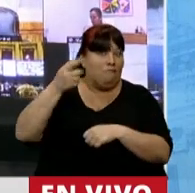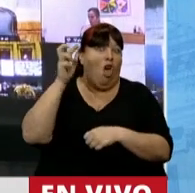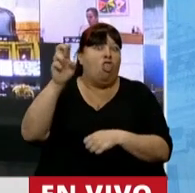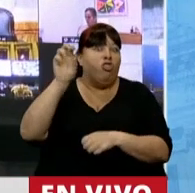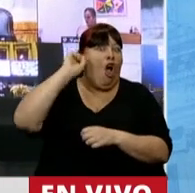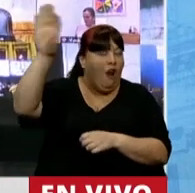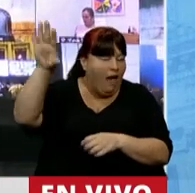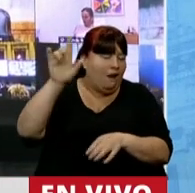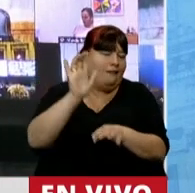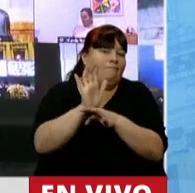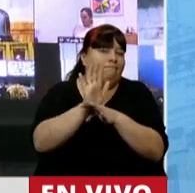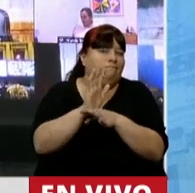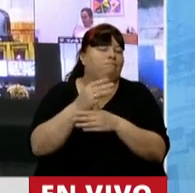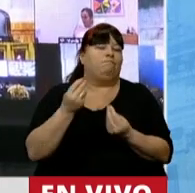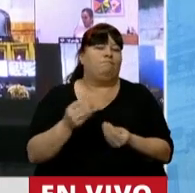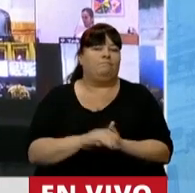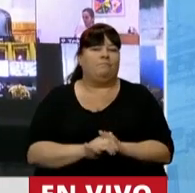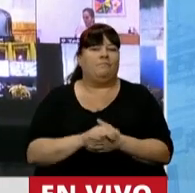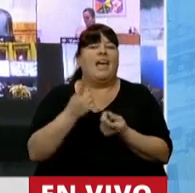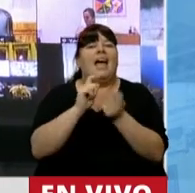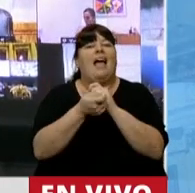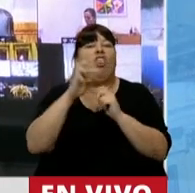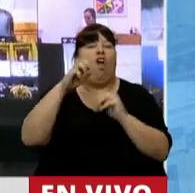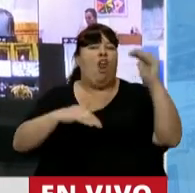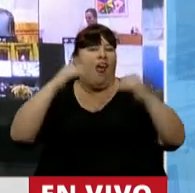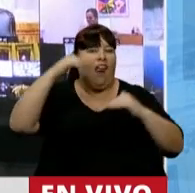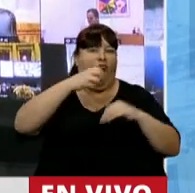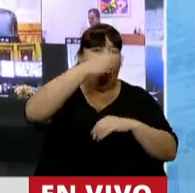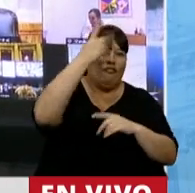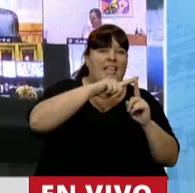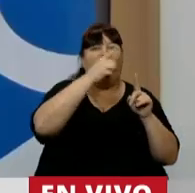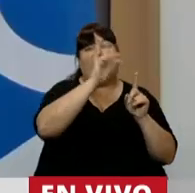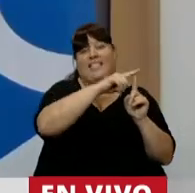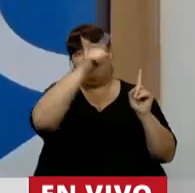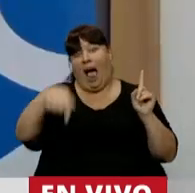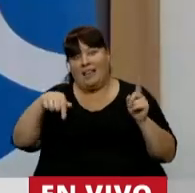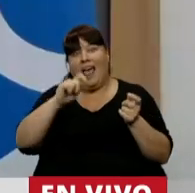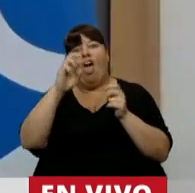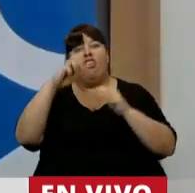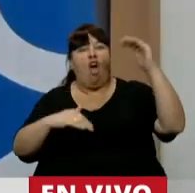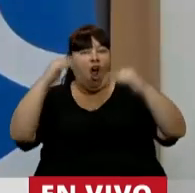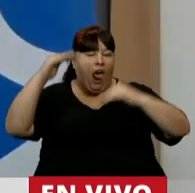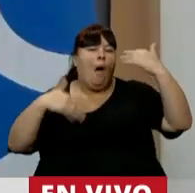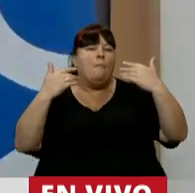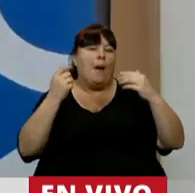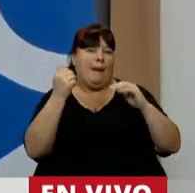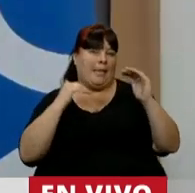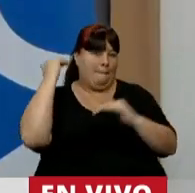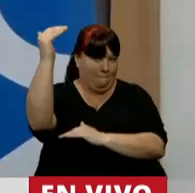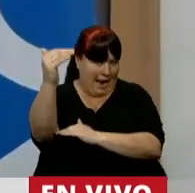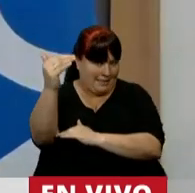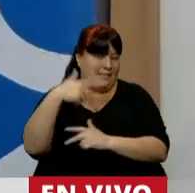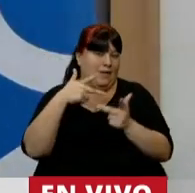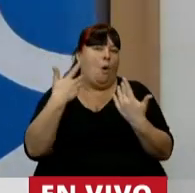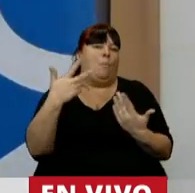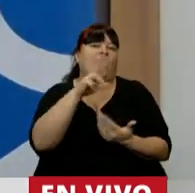dolarizados simplemente porque lo que varió el tipo de cambio oficial desde diciembre hasta acá esos valores pueden incrementar si estamos hablando